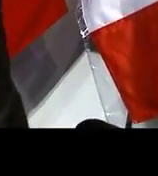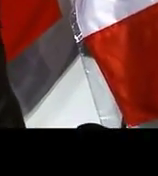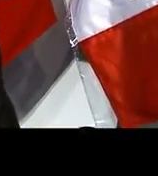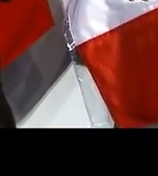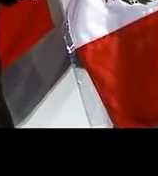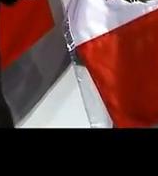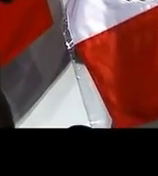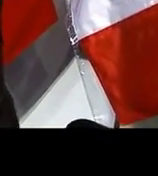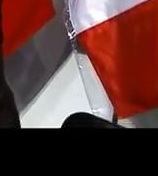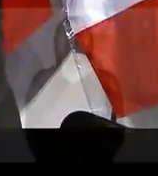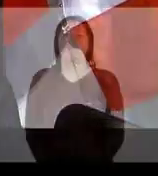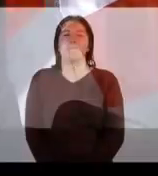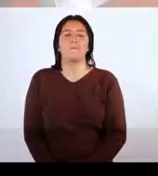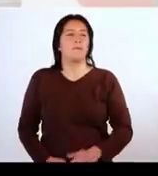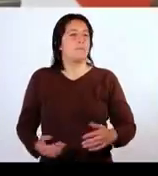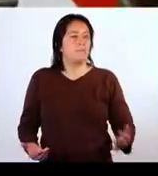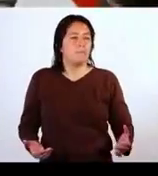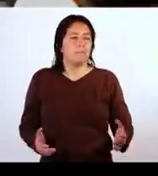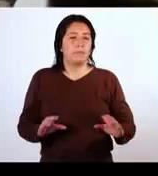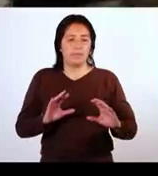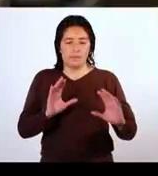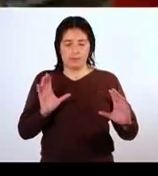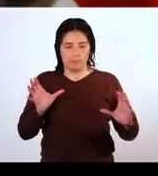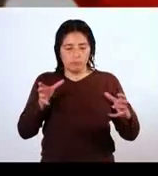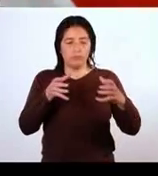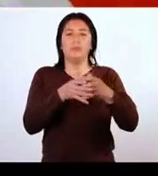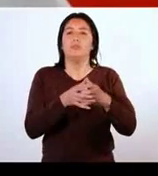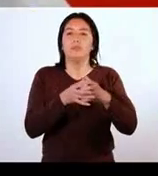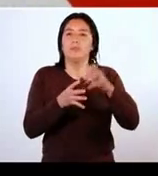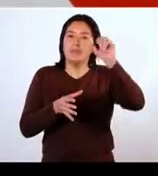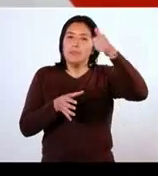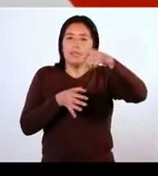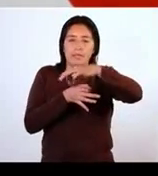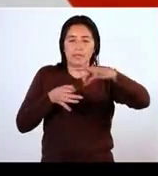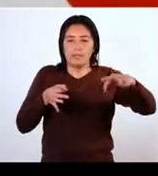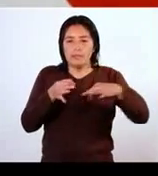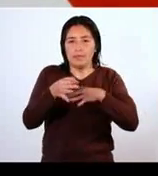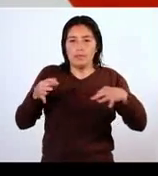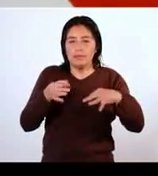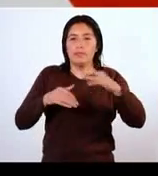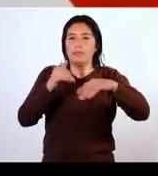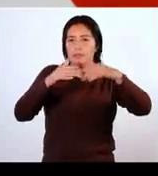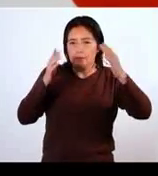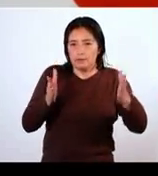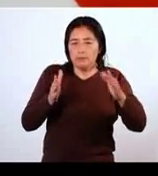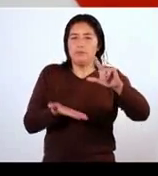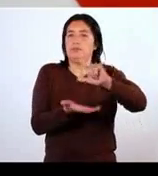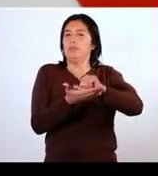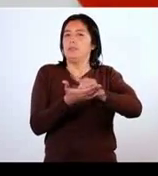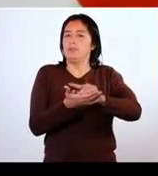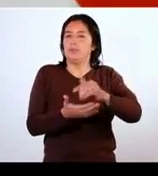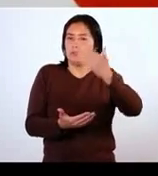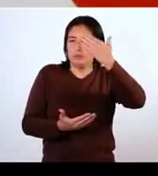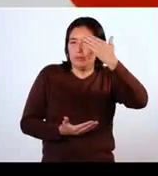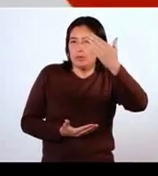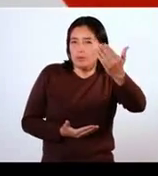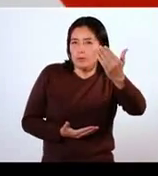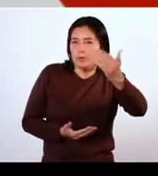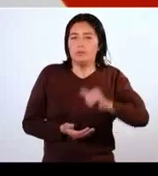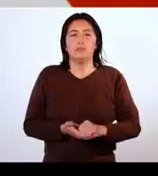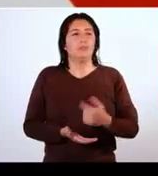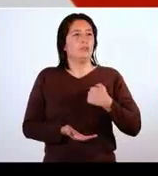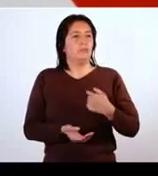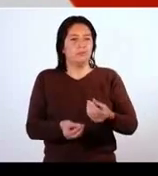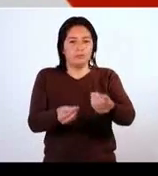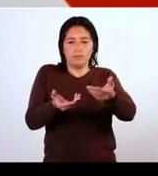Para el Colegio de Arquitectos Regional Lima es un honor que se